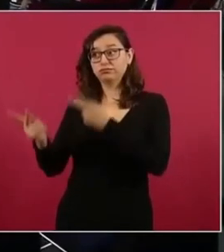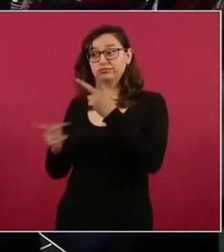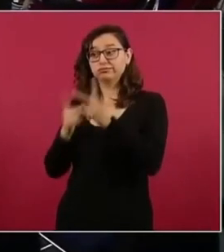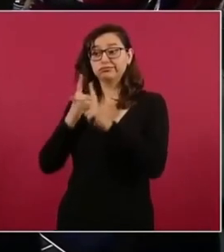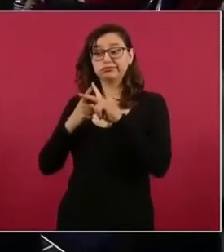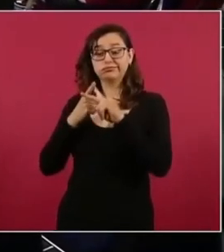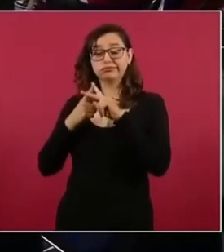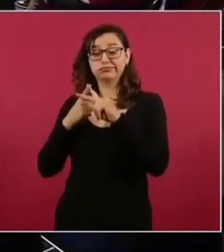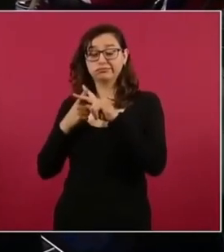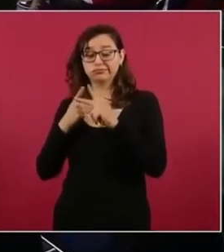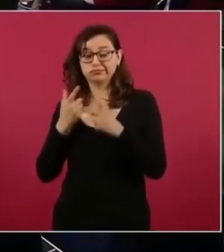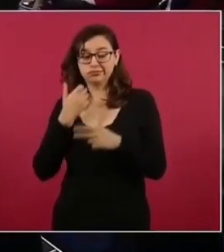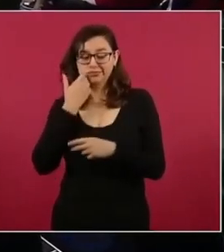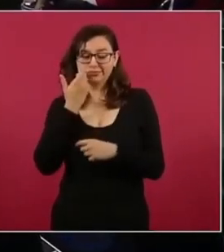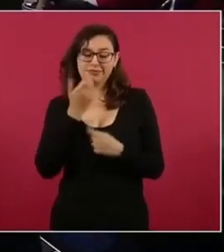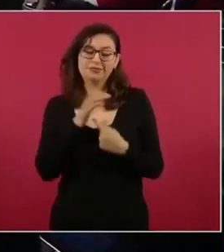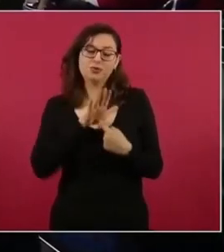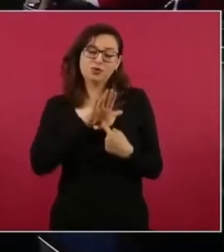quiero